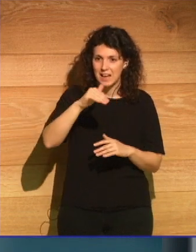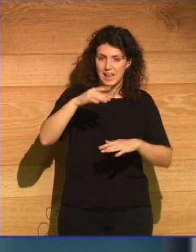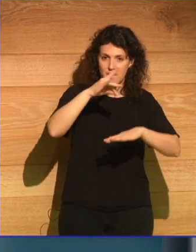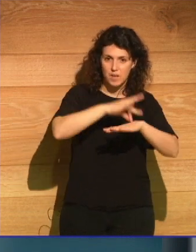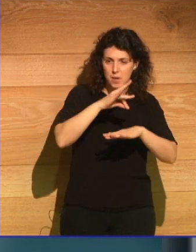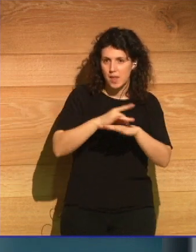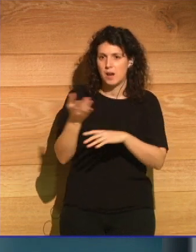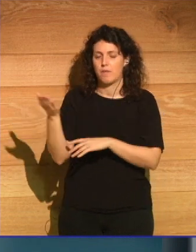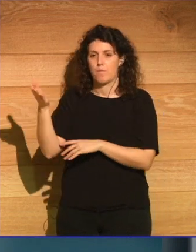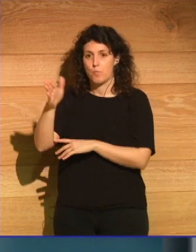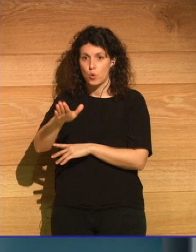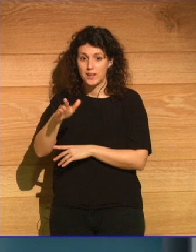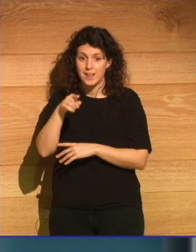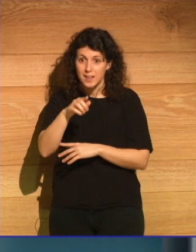muerte